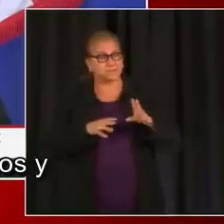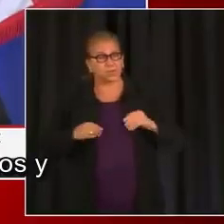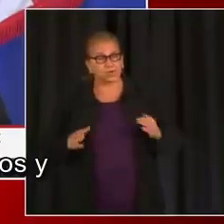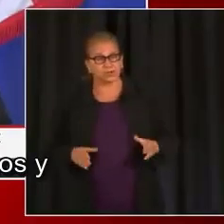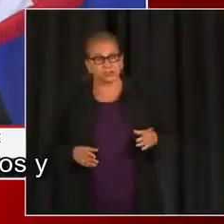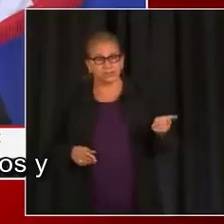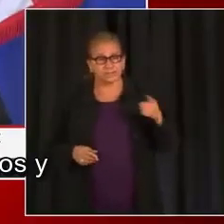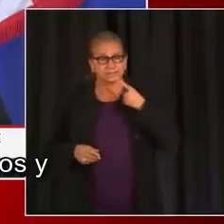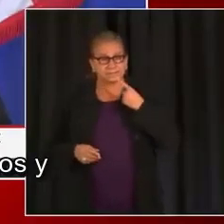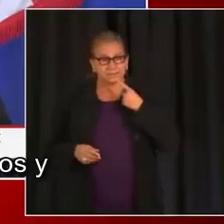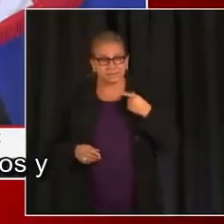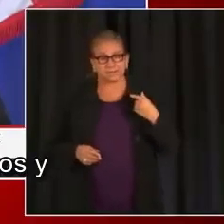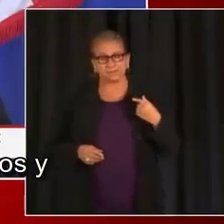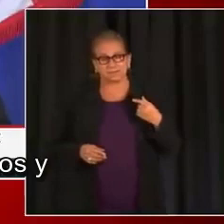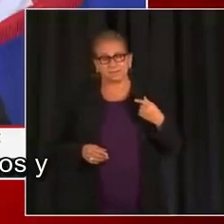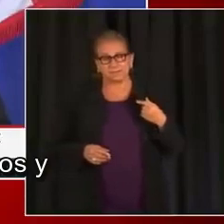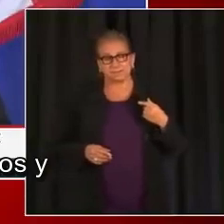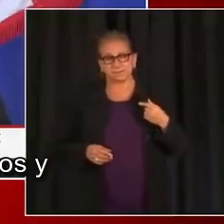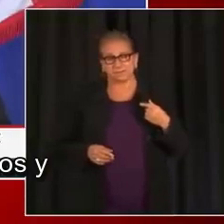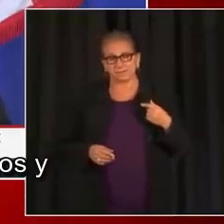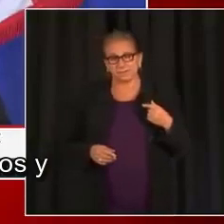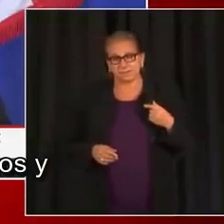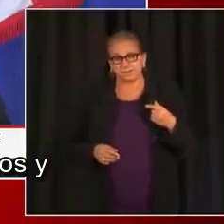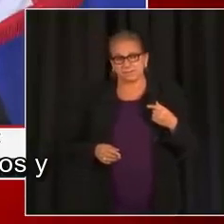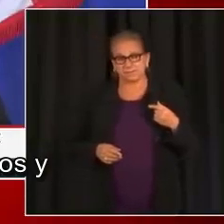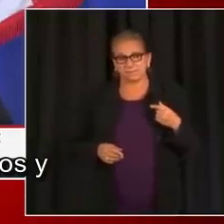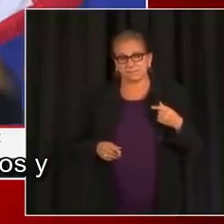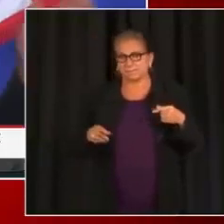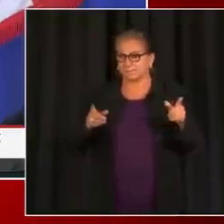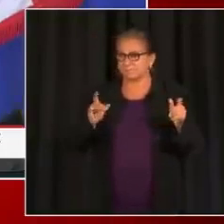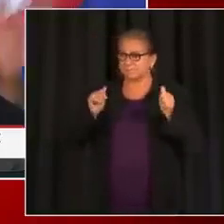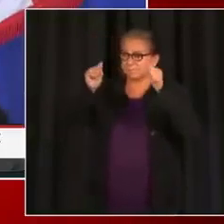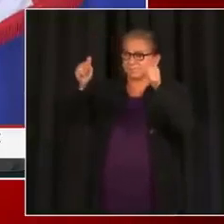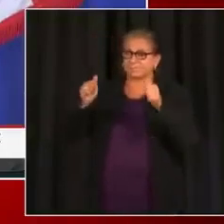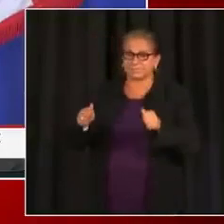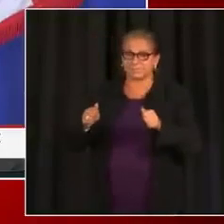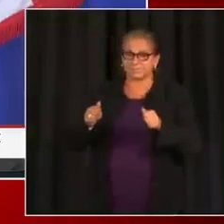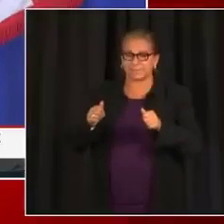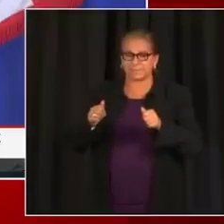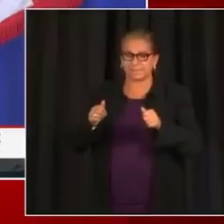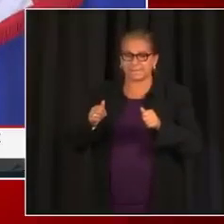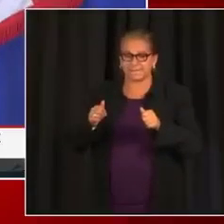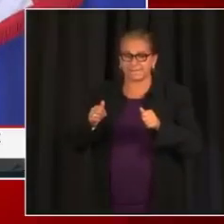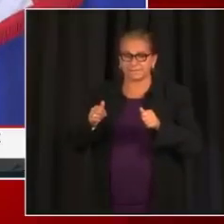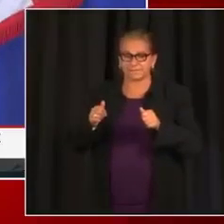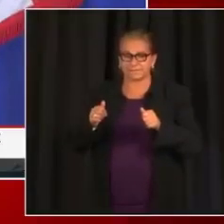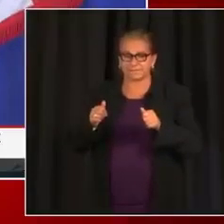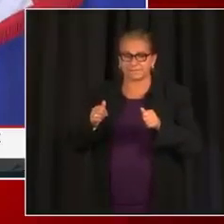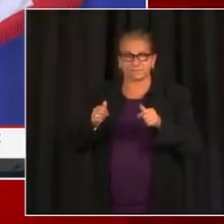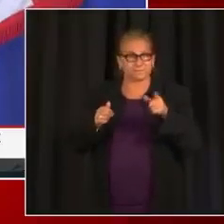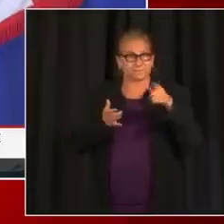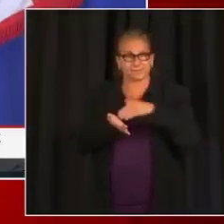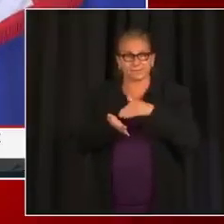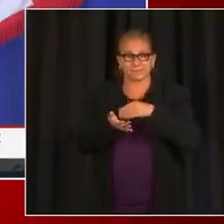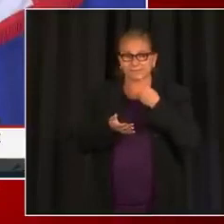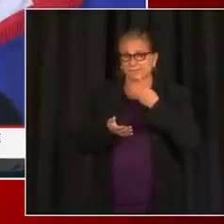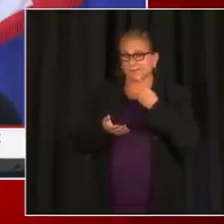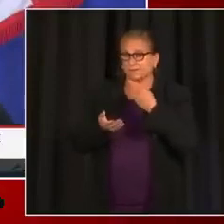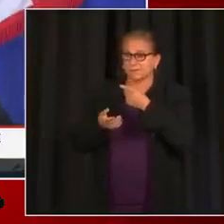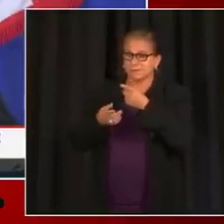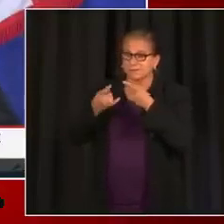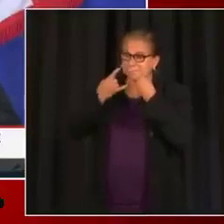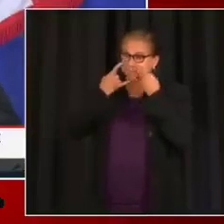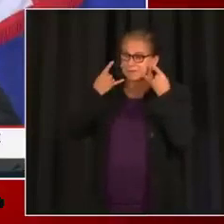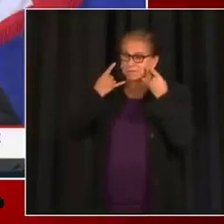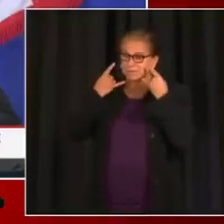escucho de muchos dueños y propietarios de negocios es que lo que les parece más útil es que seamos claros.